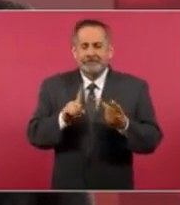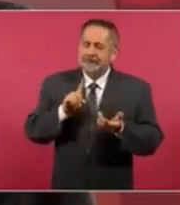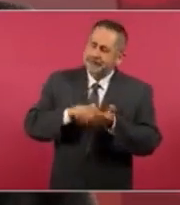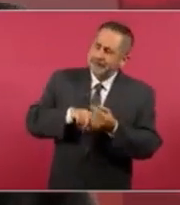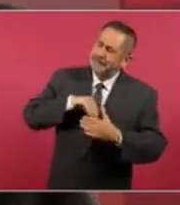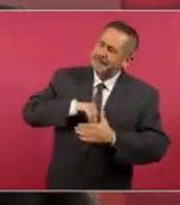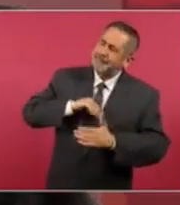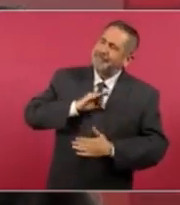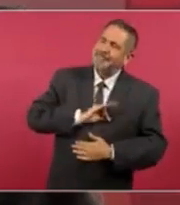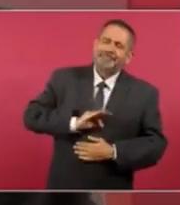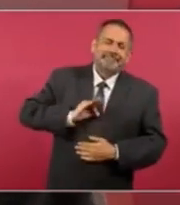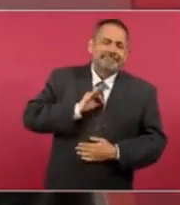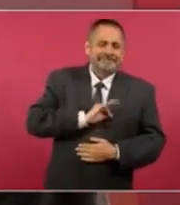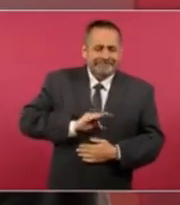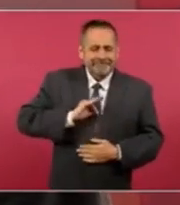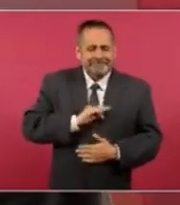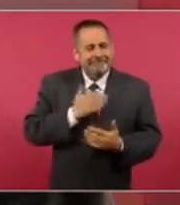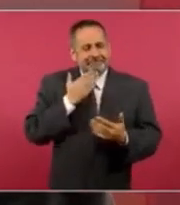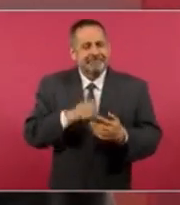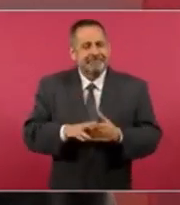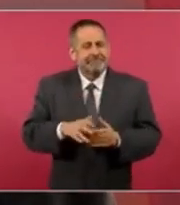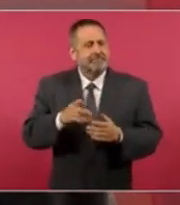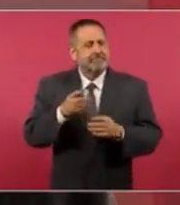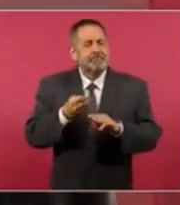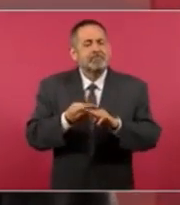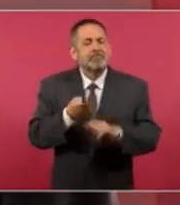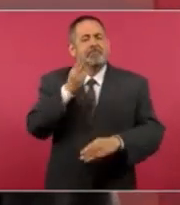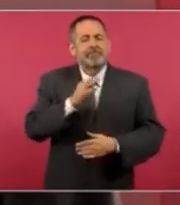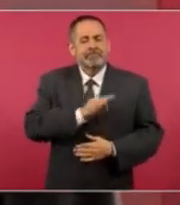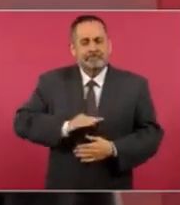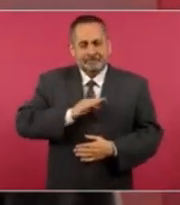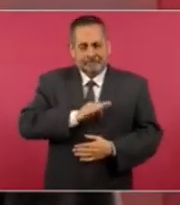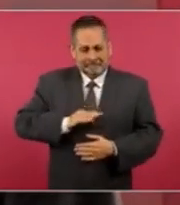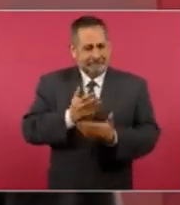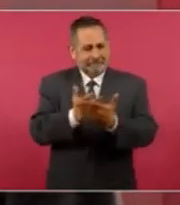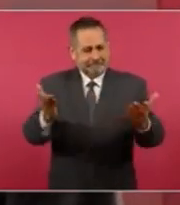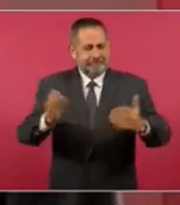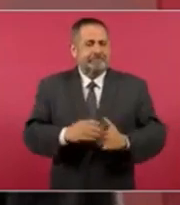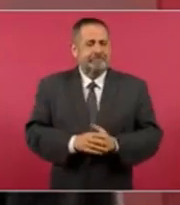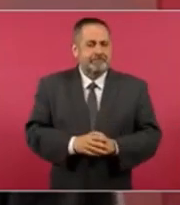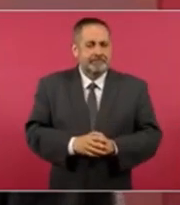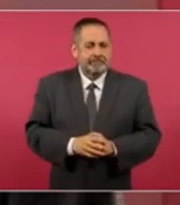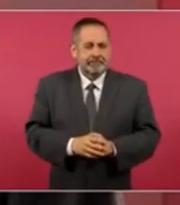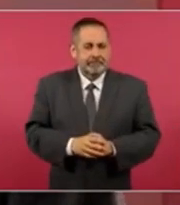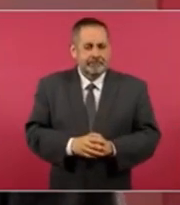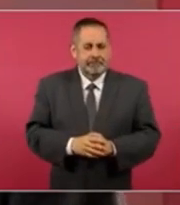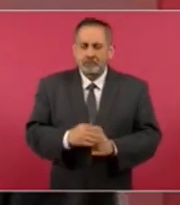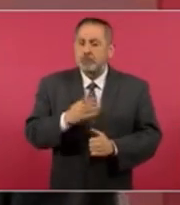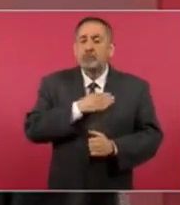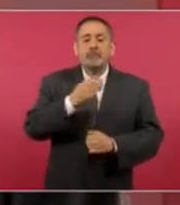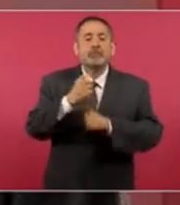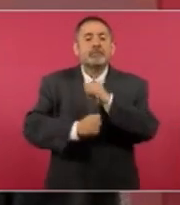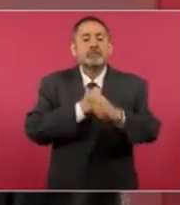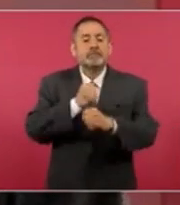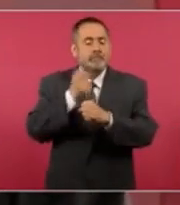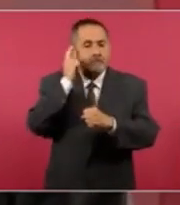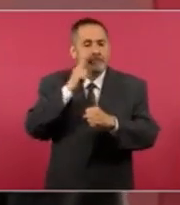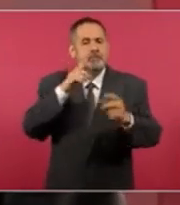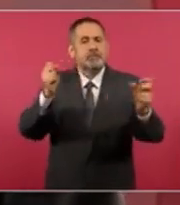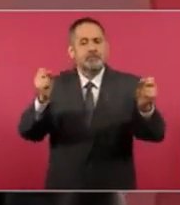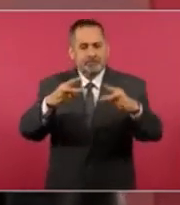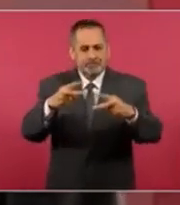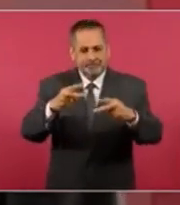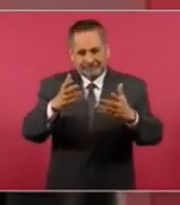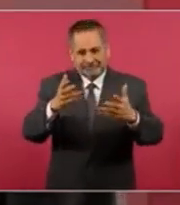que seamos muy felices y muy buen año. Y nos vemos porque